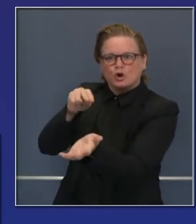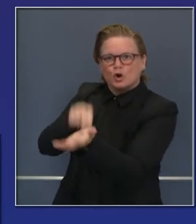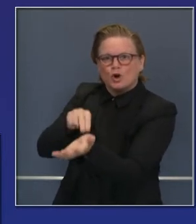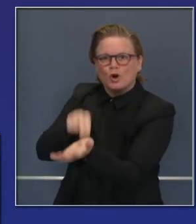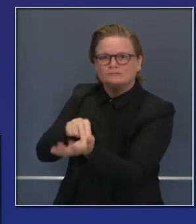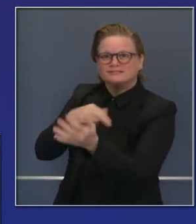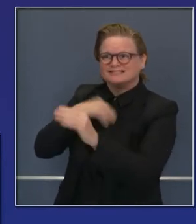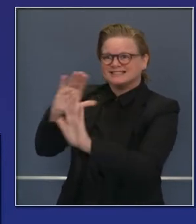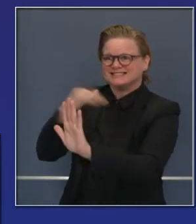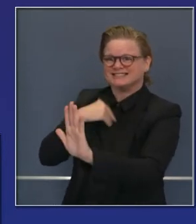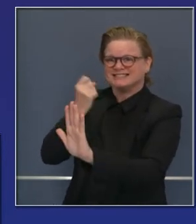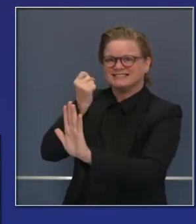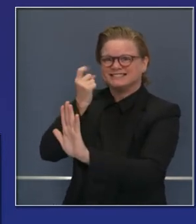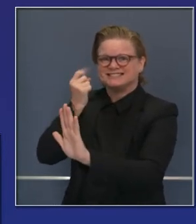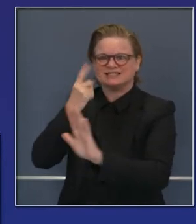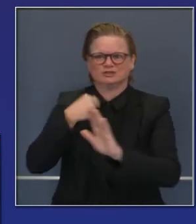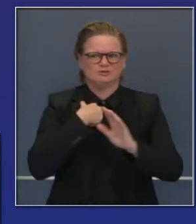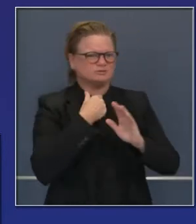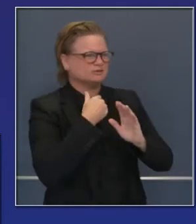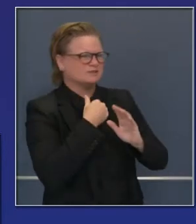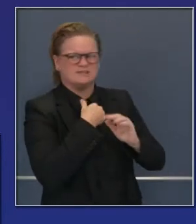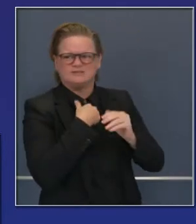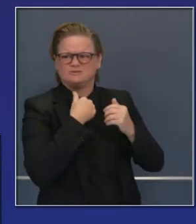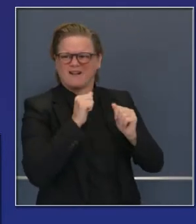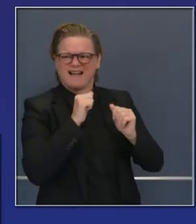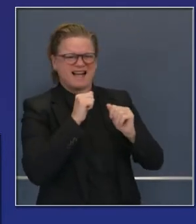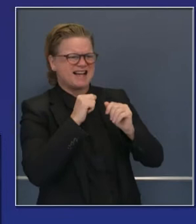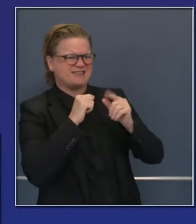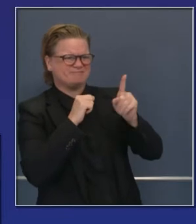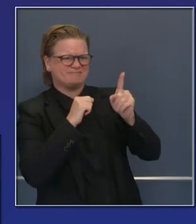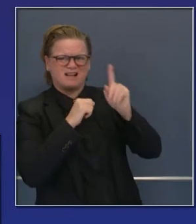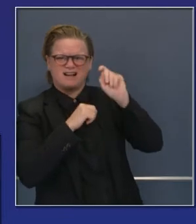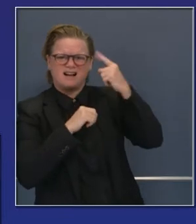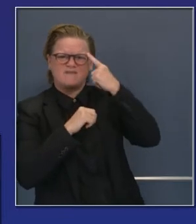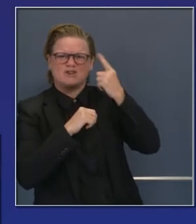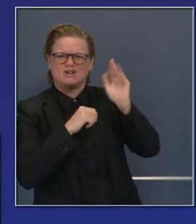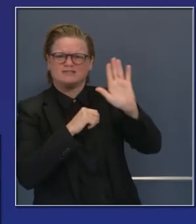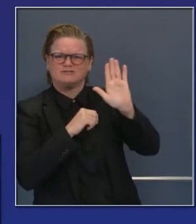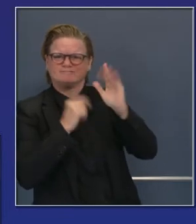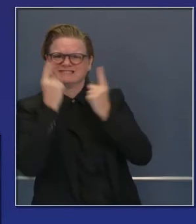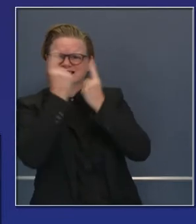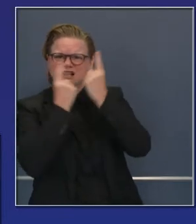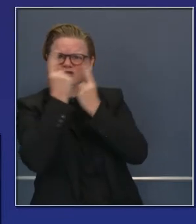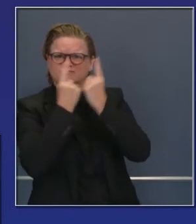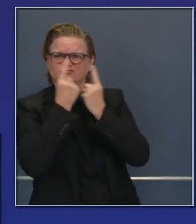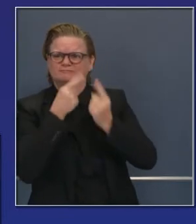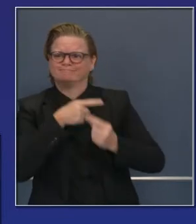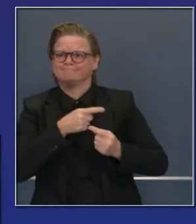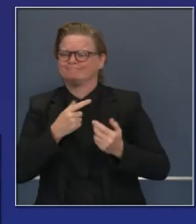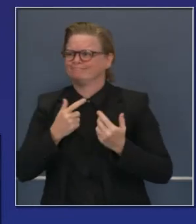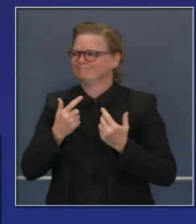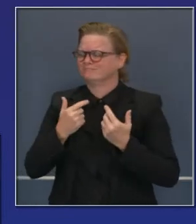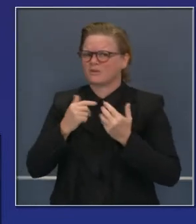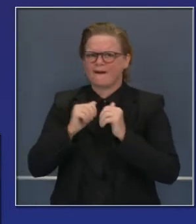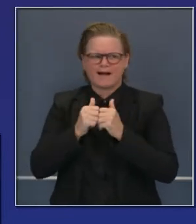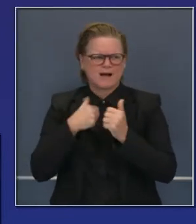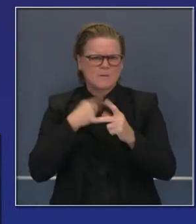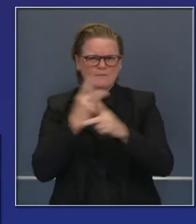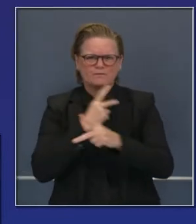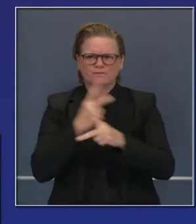salubridad. Eso es lo que está pasando. Como sabe, señor gobernador, todo está sobre la mesa para considerarlo,